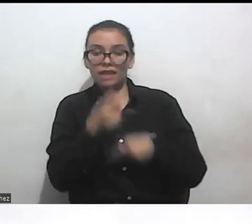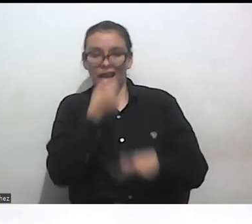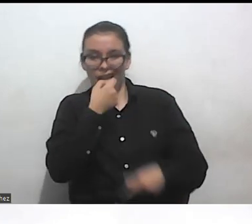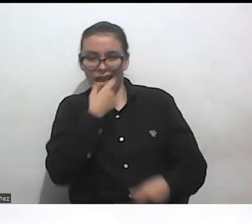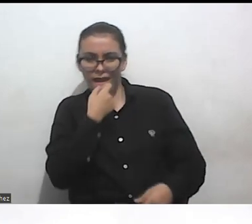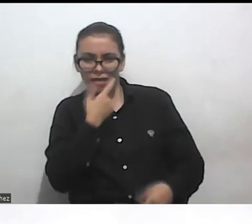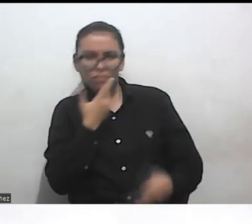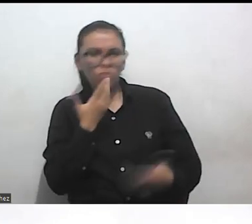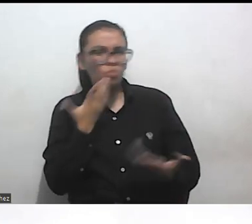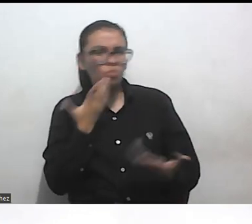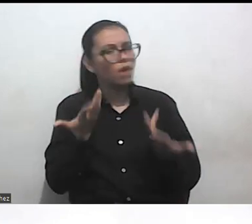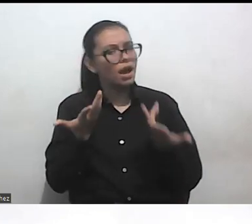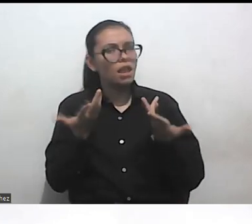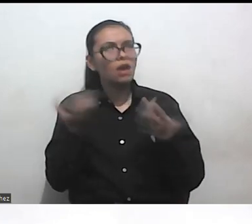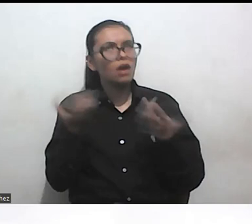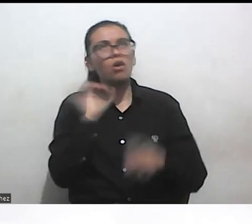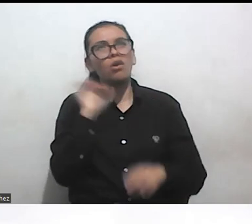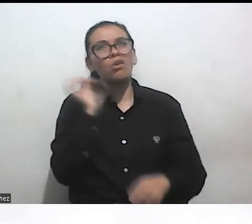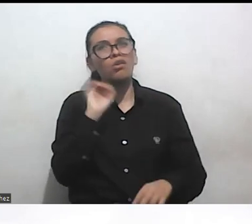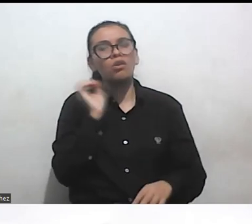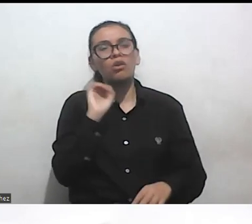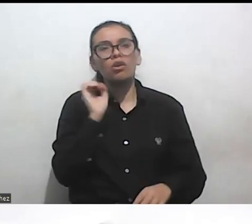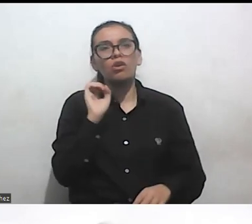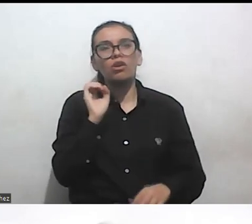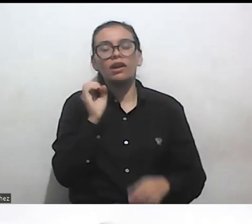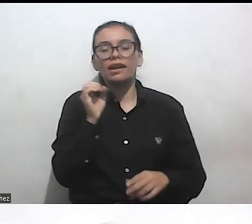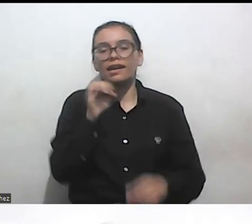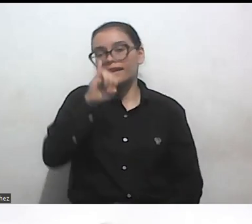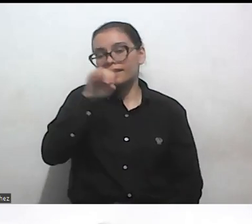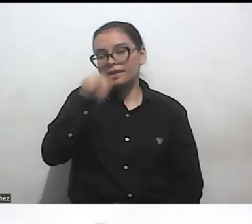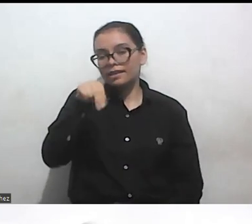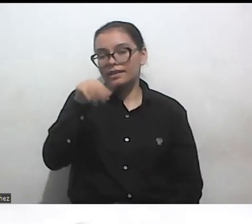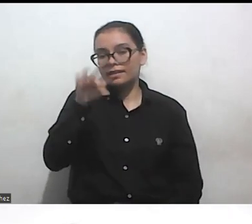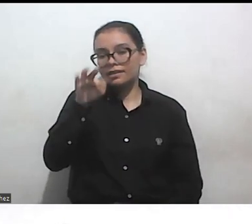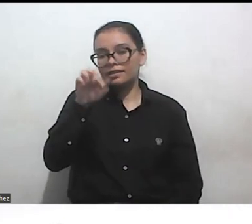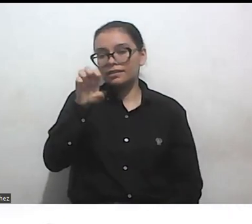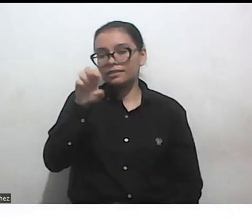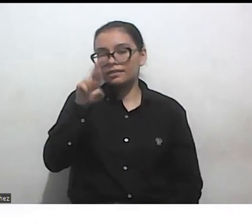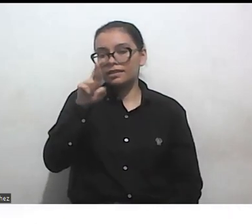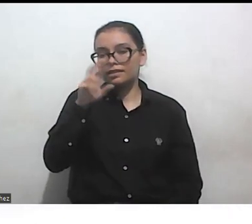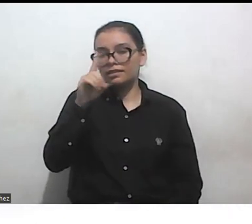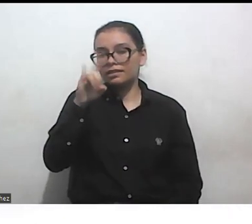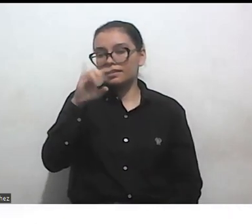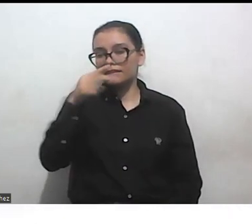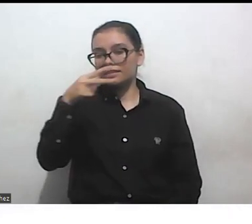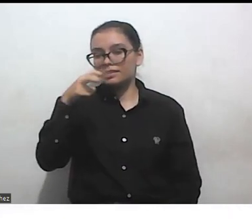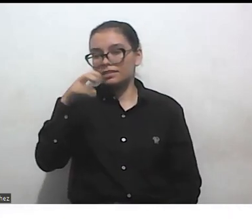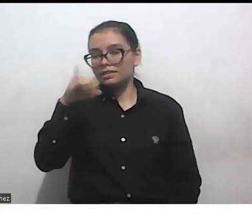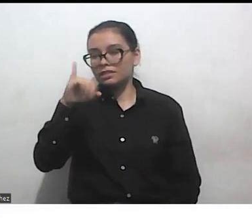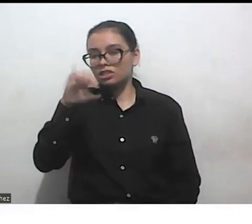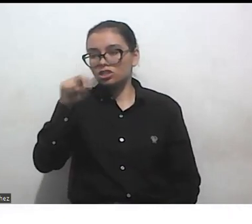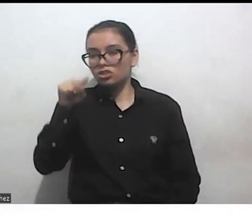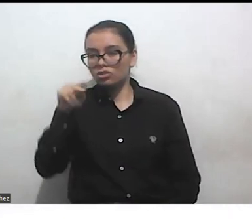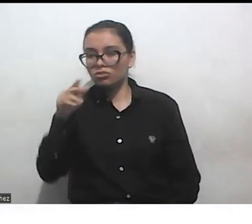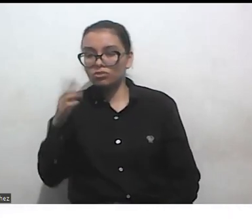interdicción, como meter a alguien en un proceso judicial para quitarle su capacidad jurídica o